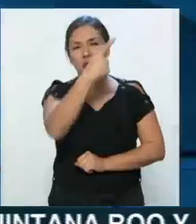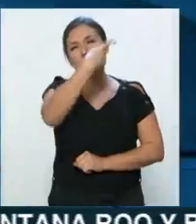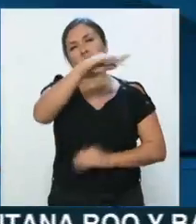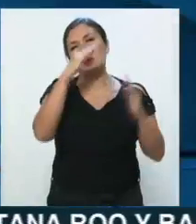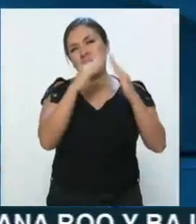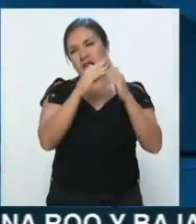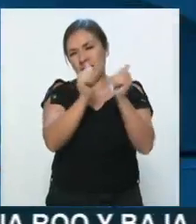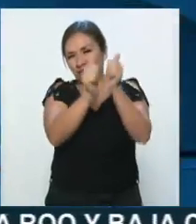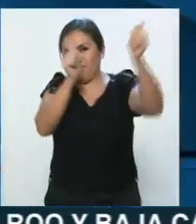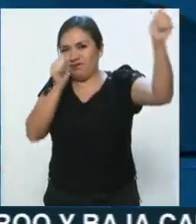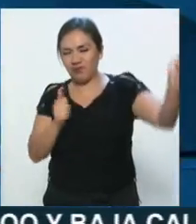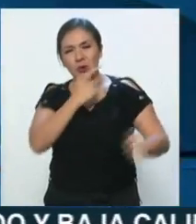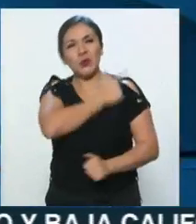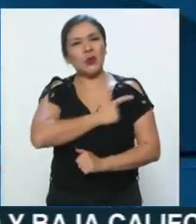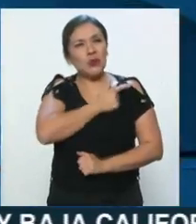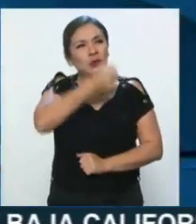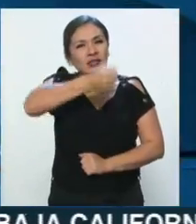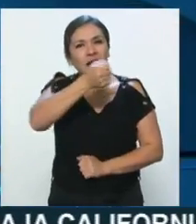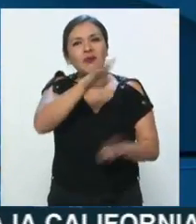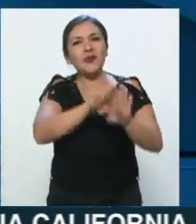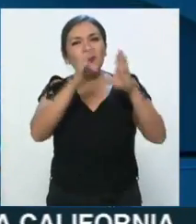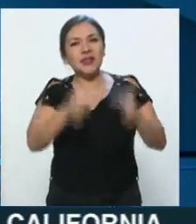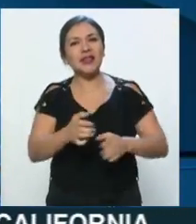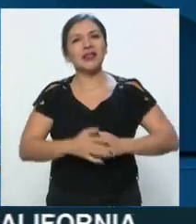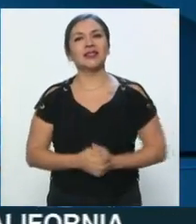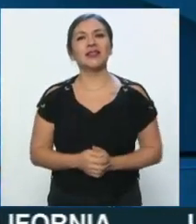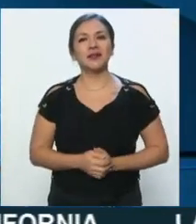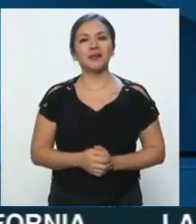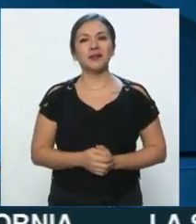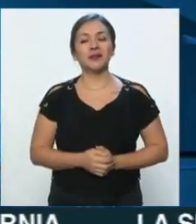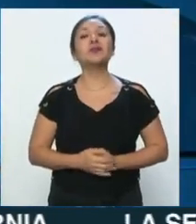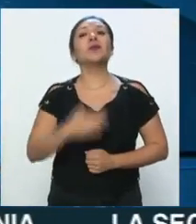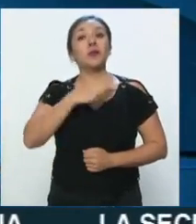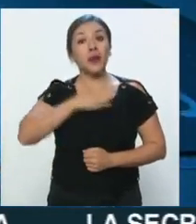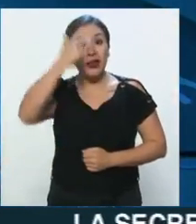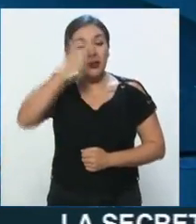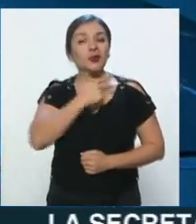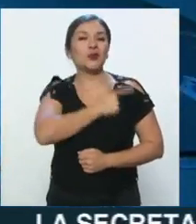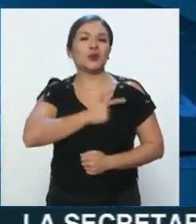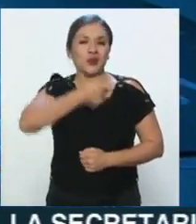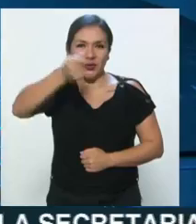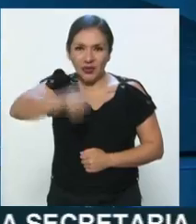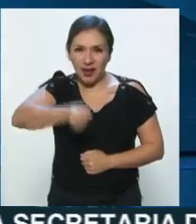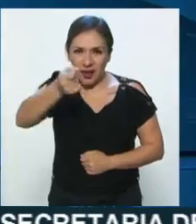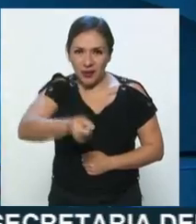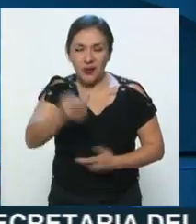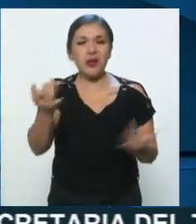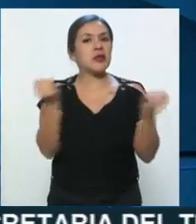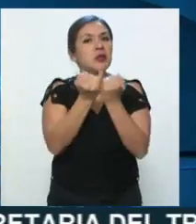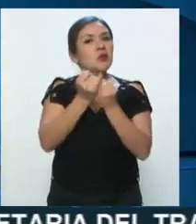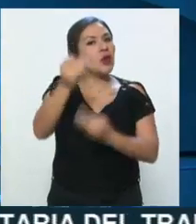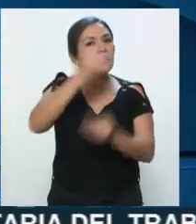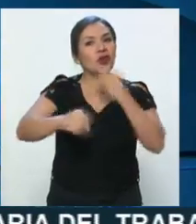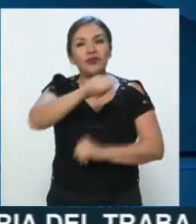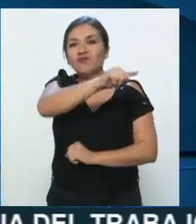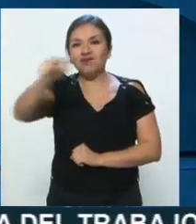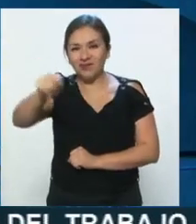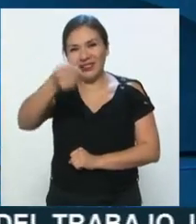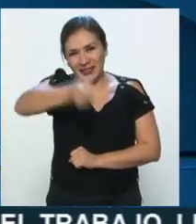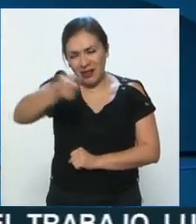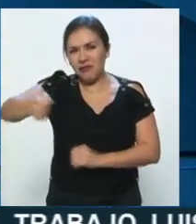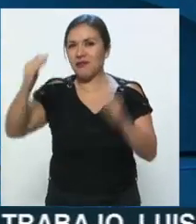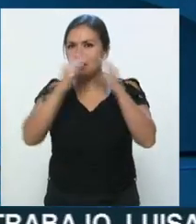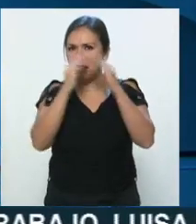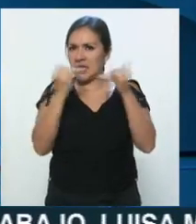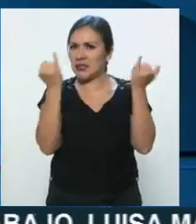distancia, saludo con mucho gusto. Feli, ¿cómo estás? Buenas noches. Juan, muy buenas noches, gusto en saludarte y también a todos allá en el staff y